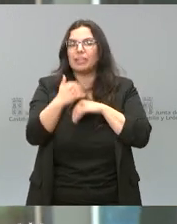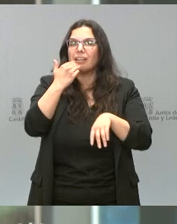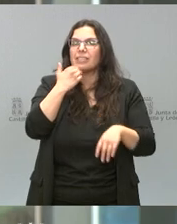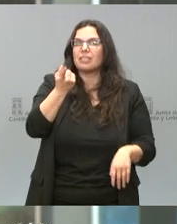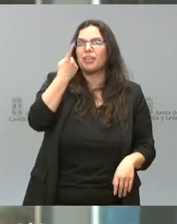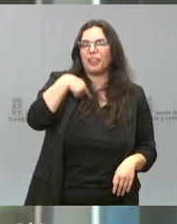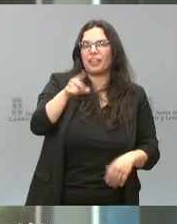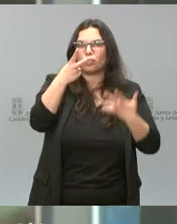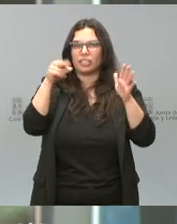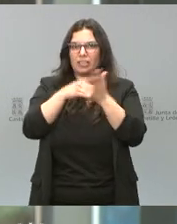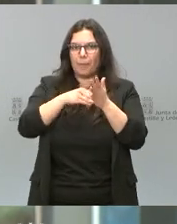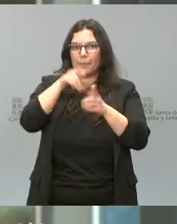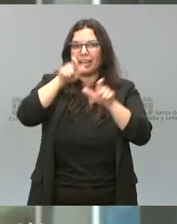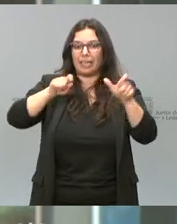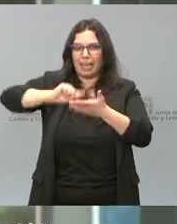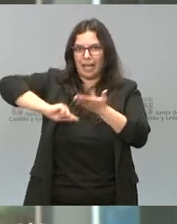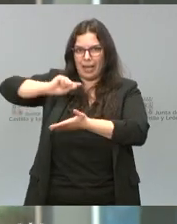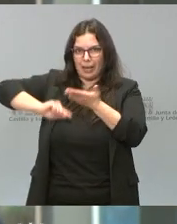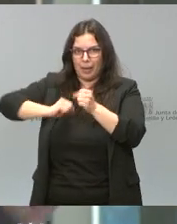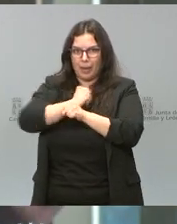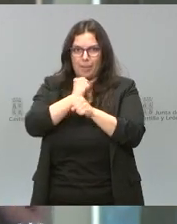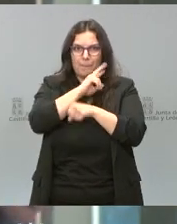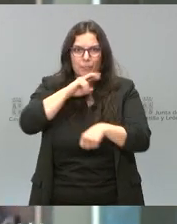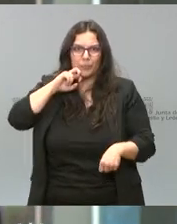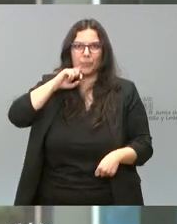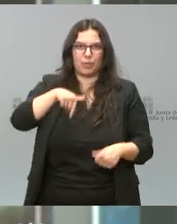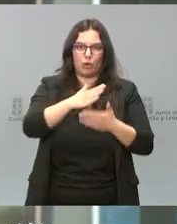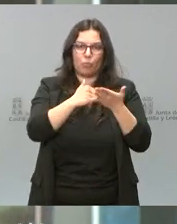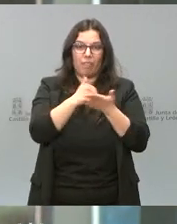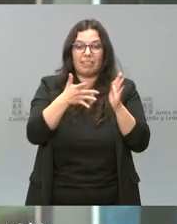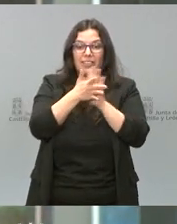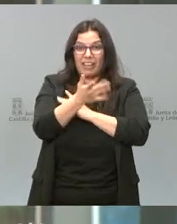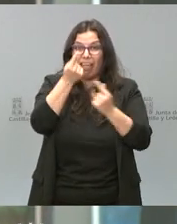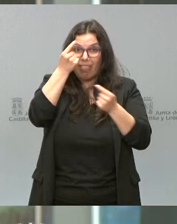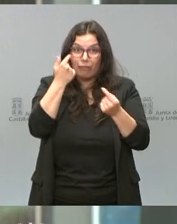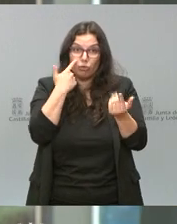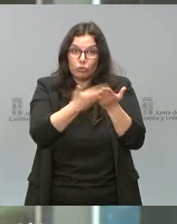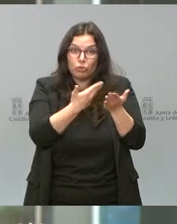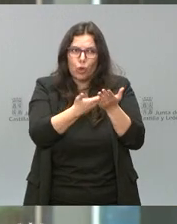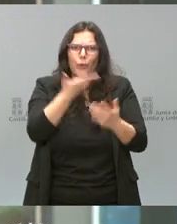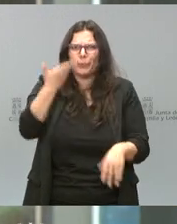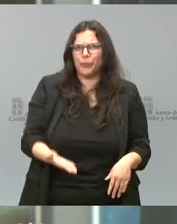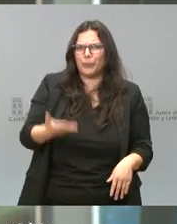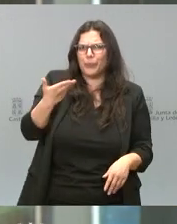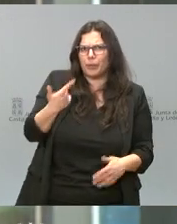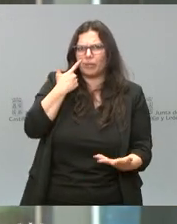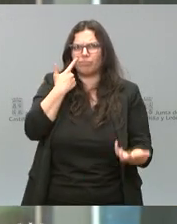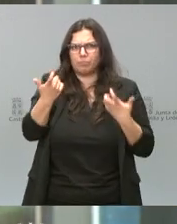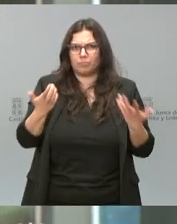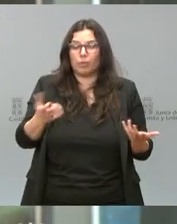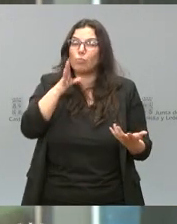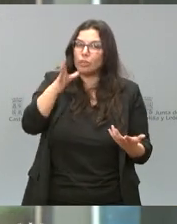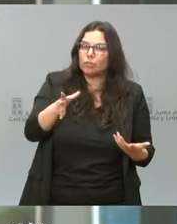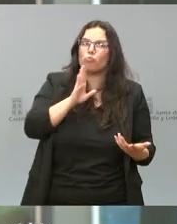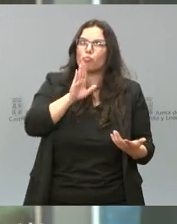170.000 empleos en nuestra comunidad. Por tanto, son cifras muy importantes. Por eso creo que es